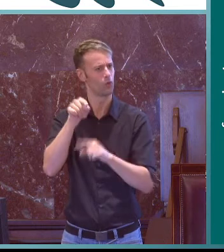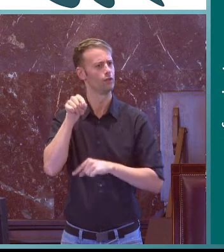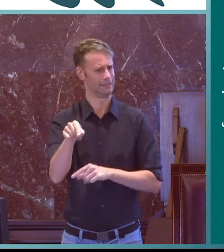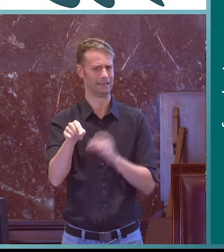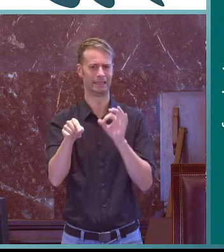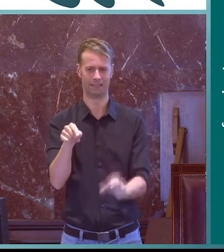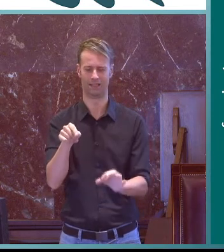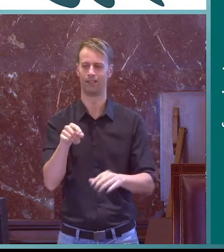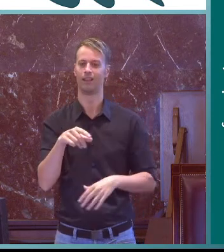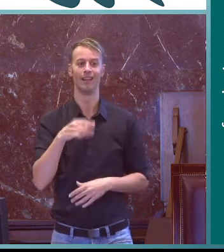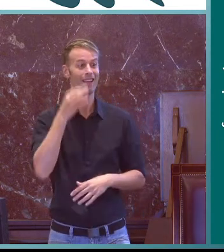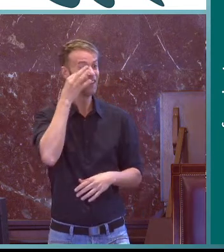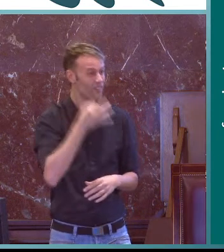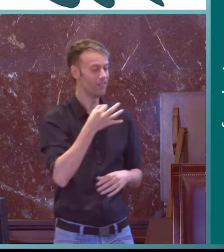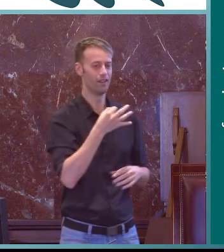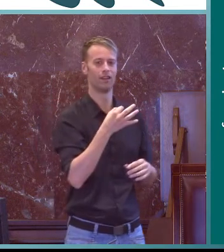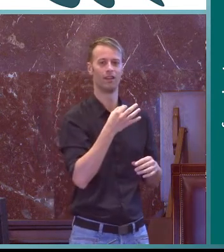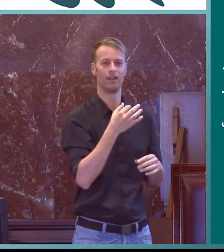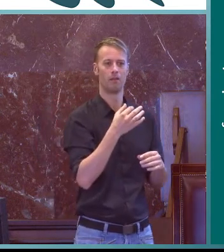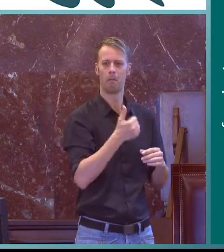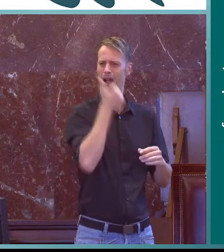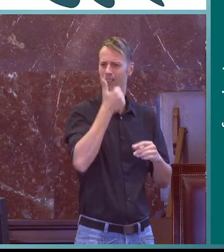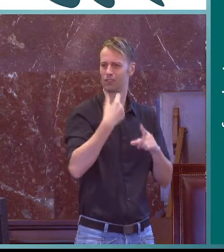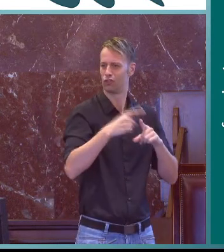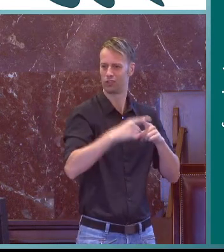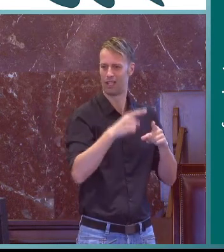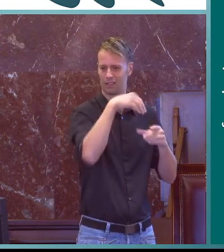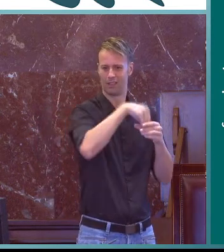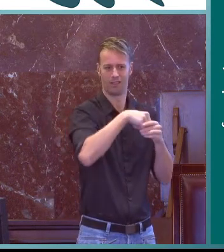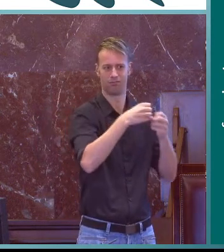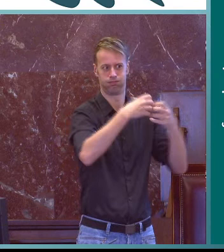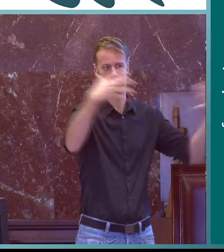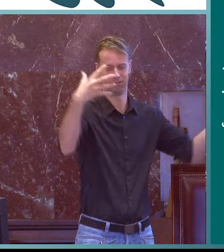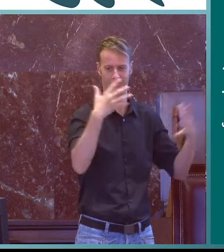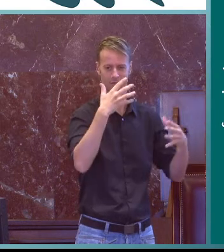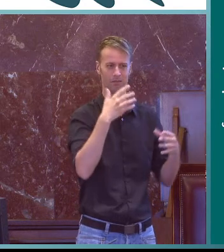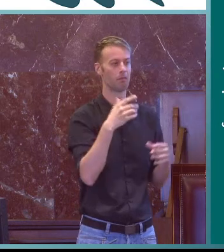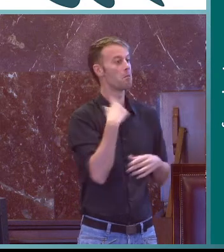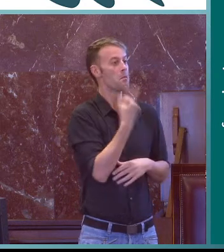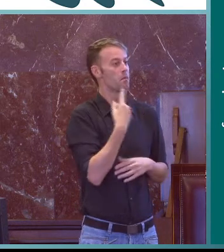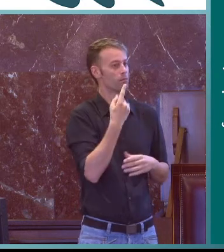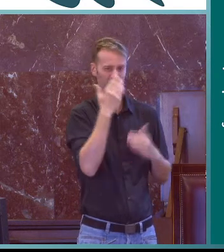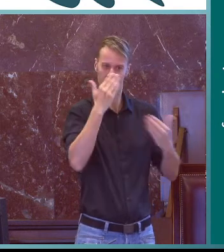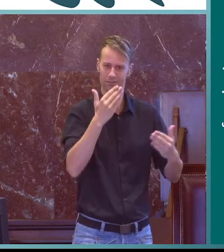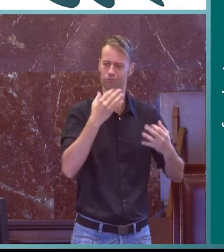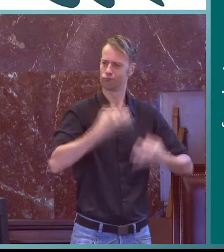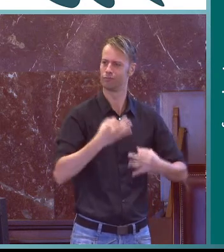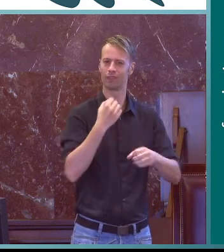sobre todo adaptado al sistema educativo. Ese realmente era el objetivo. Pero al final surgieron muchas más cosas.